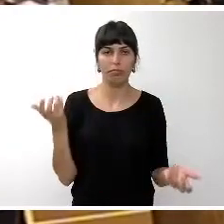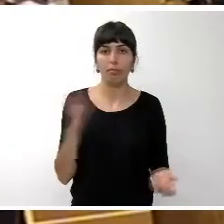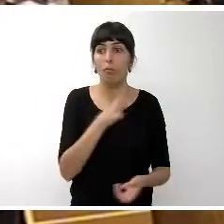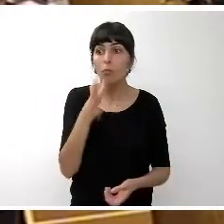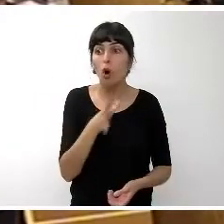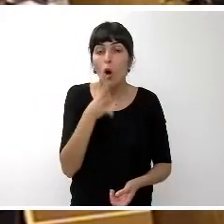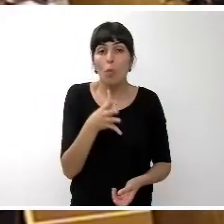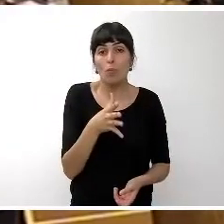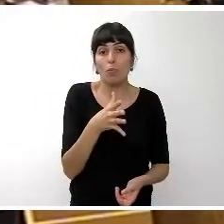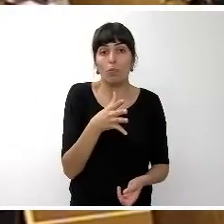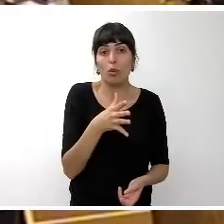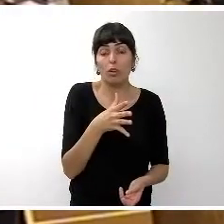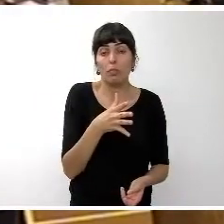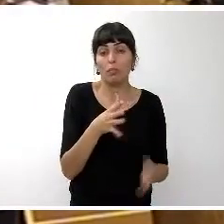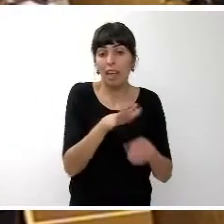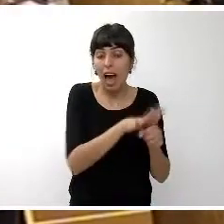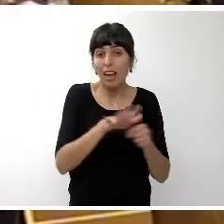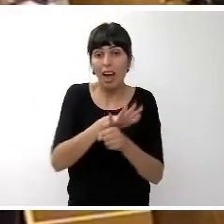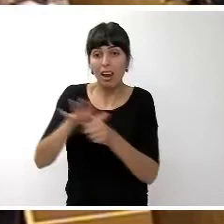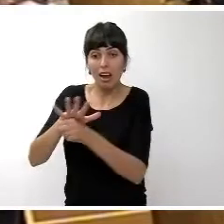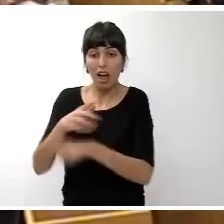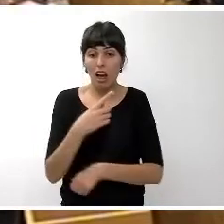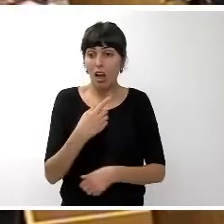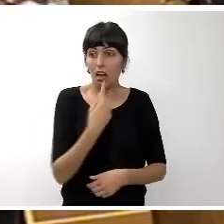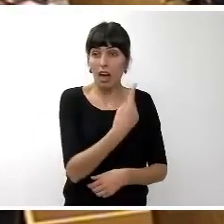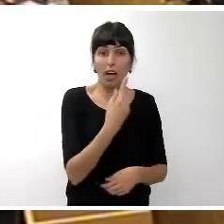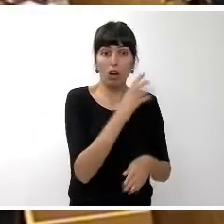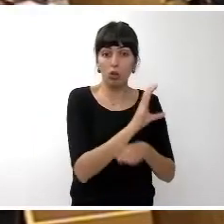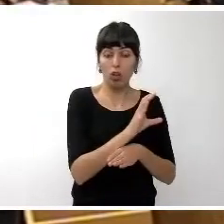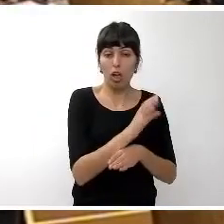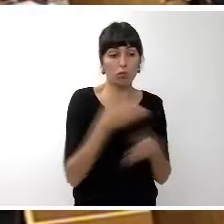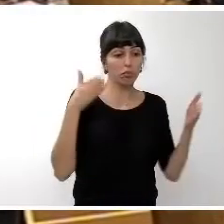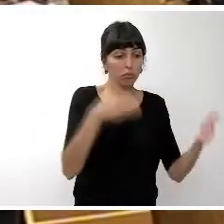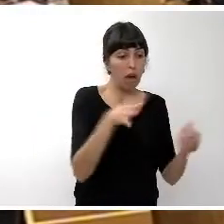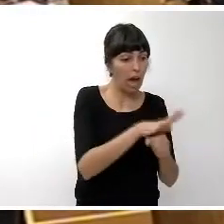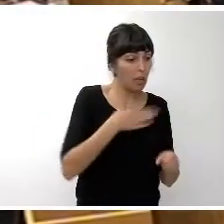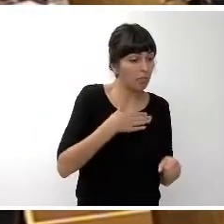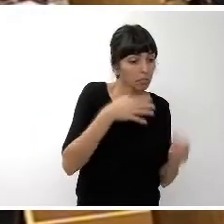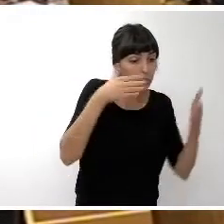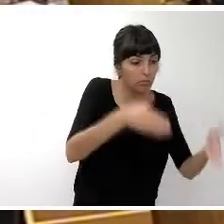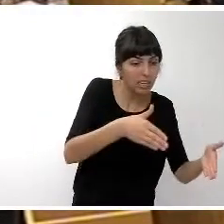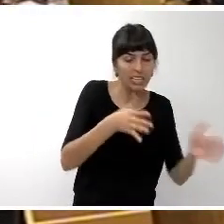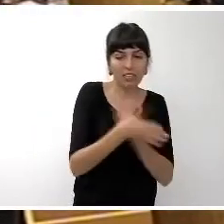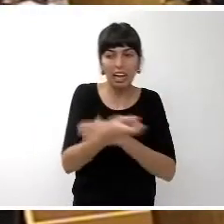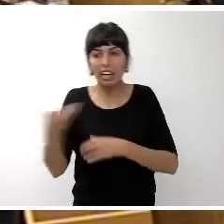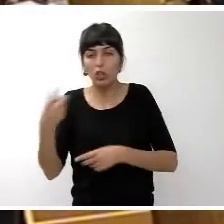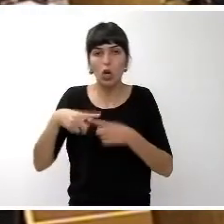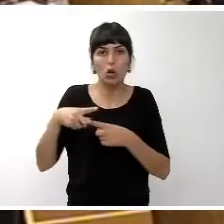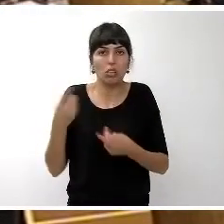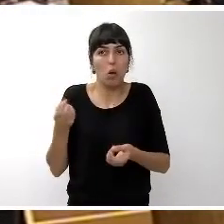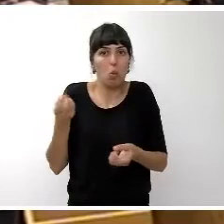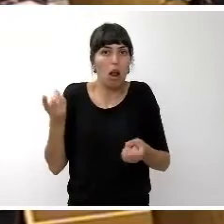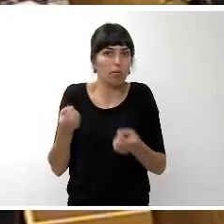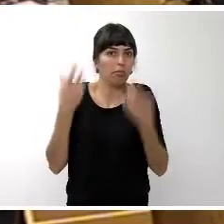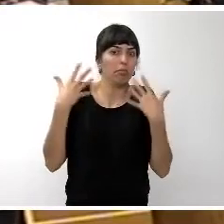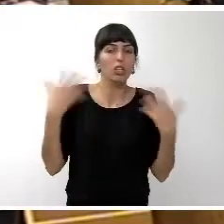más concentrados en cada una de sus áreas y por lo tanto despistas el resto del contenido por lo tanto espero y deseo que lo hablado